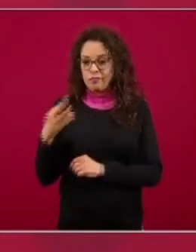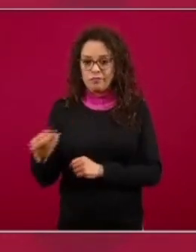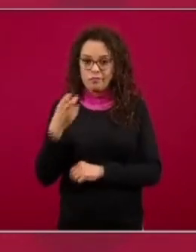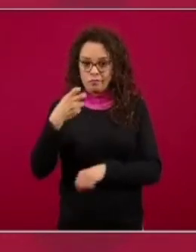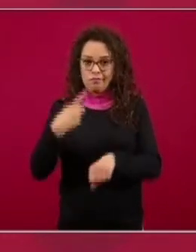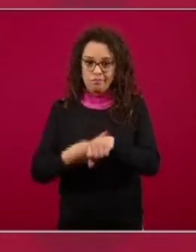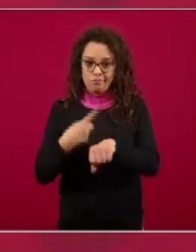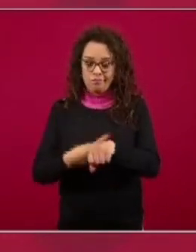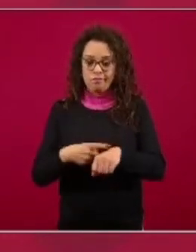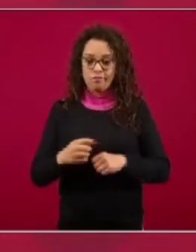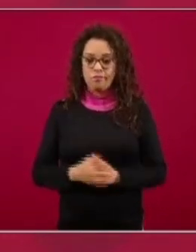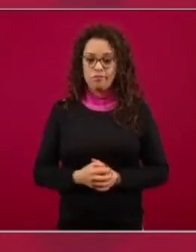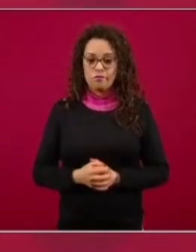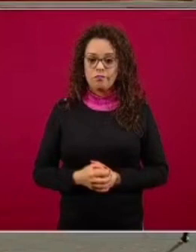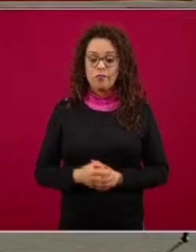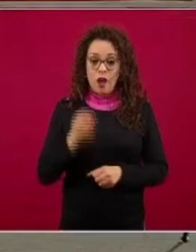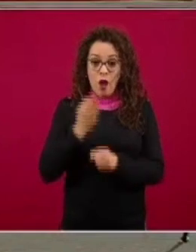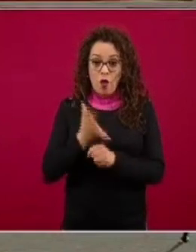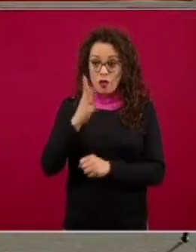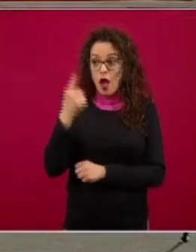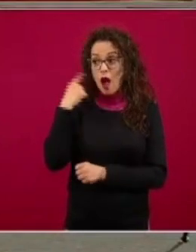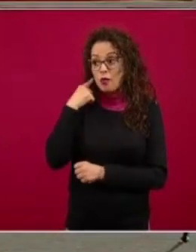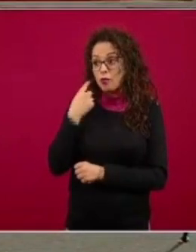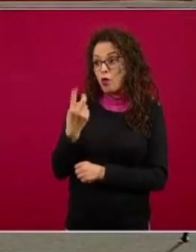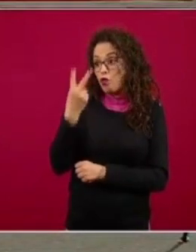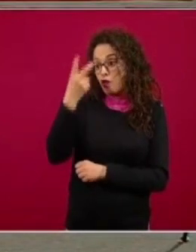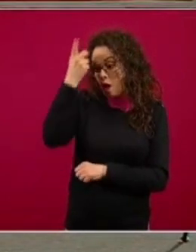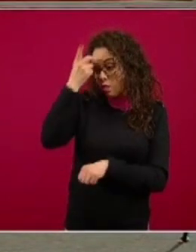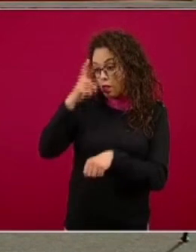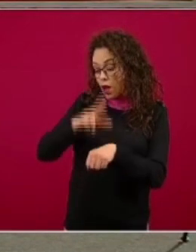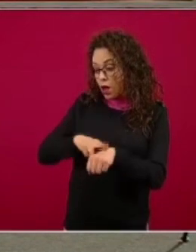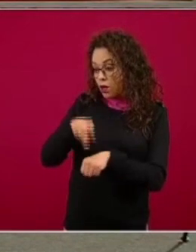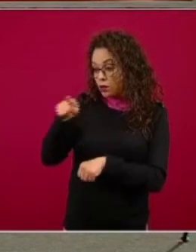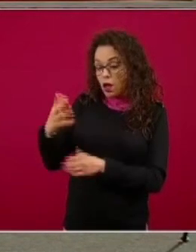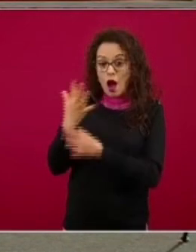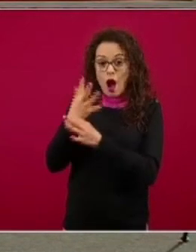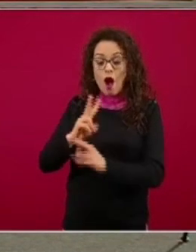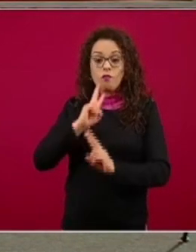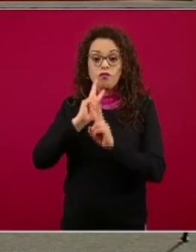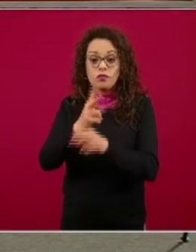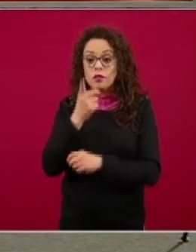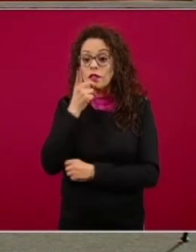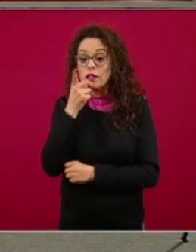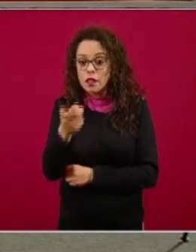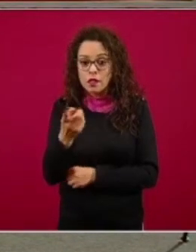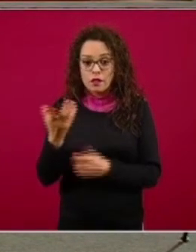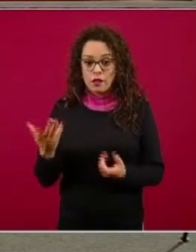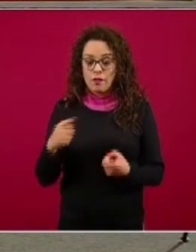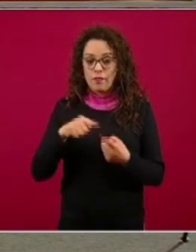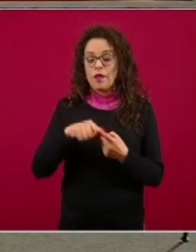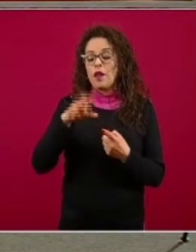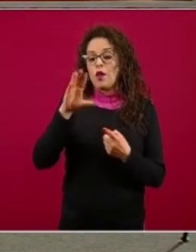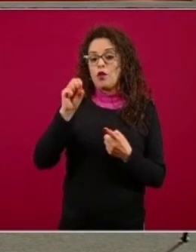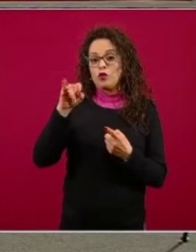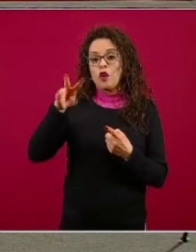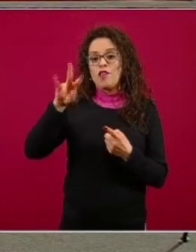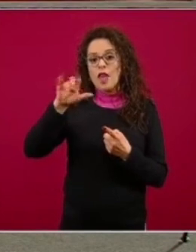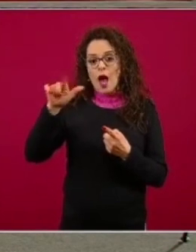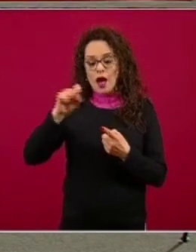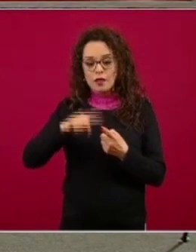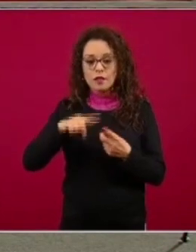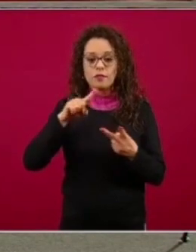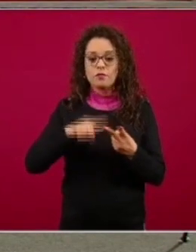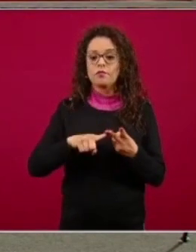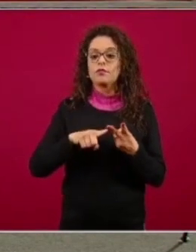directores de los institutos clínicos el Instituto Nacional de Enfermedades Respiratorias Immanuel Cosio Villegas y el Instituto Nacional de